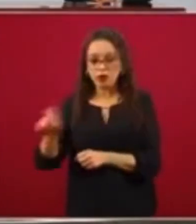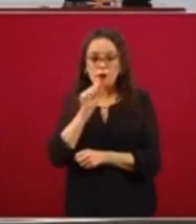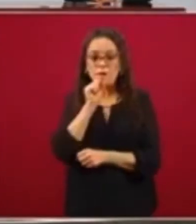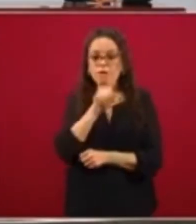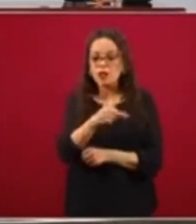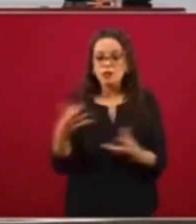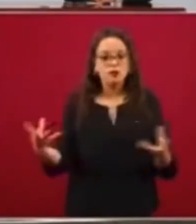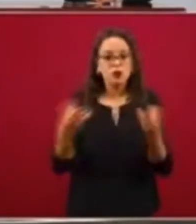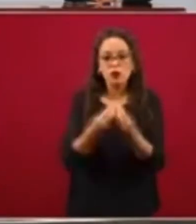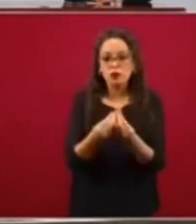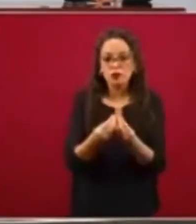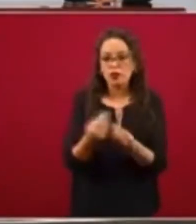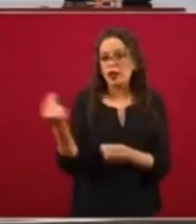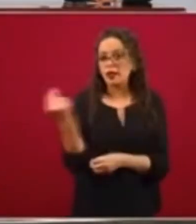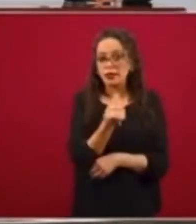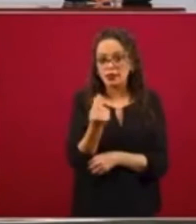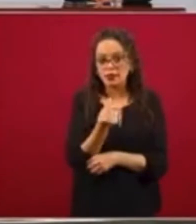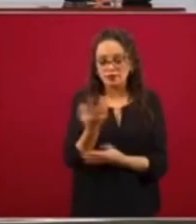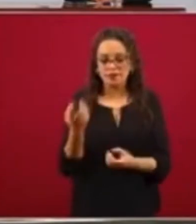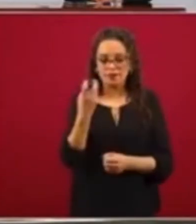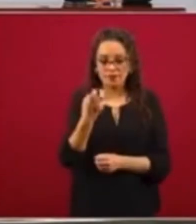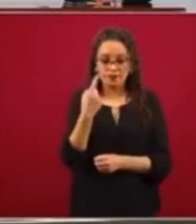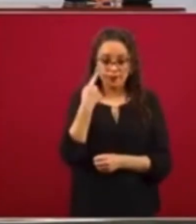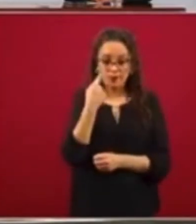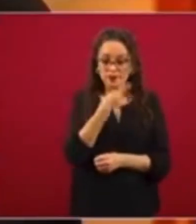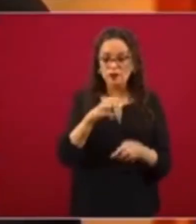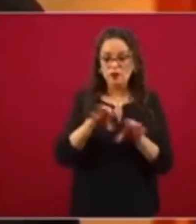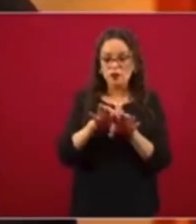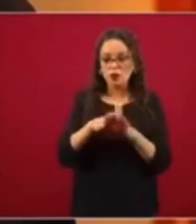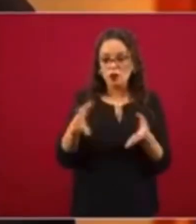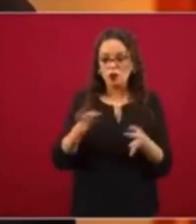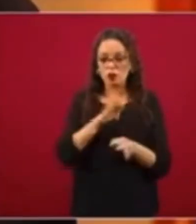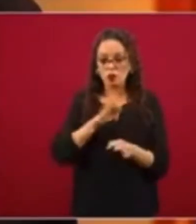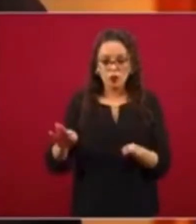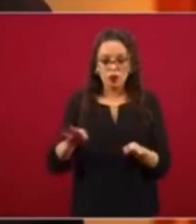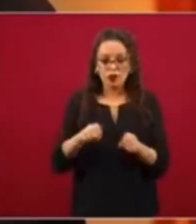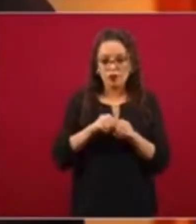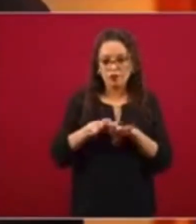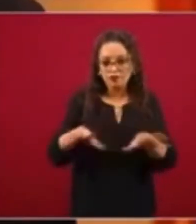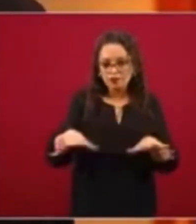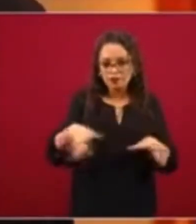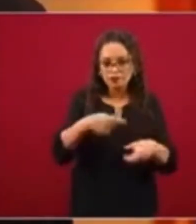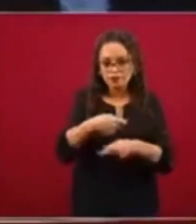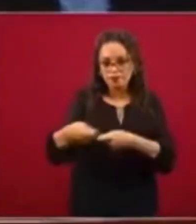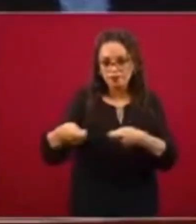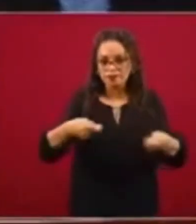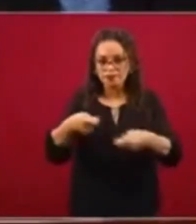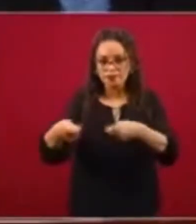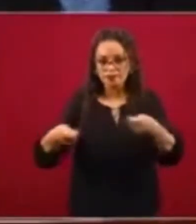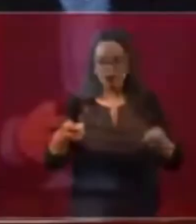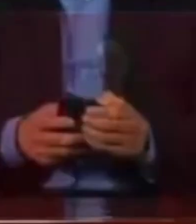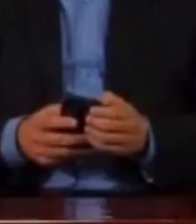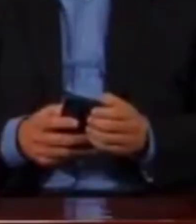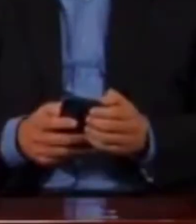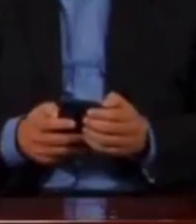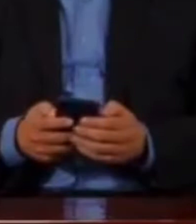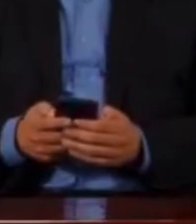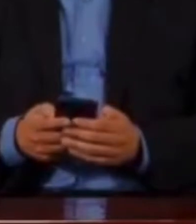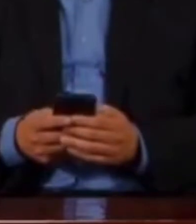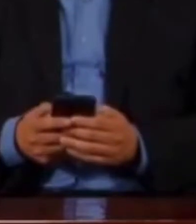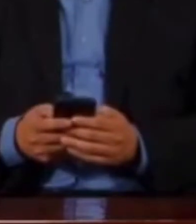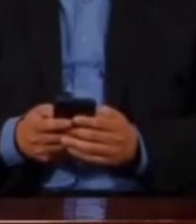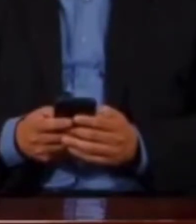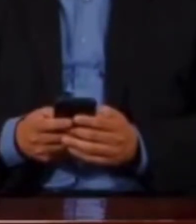Posteriormente, identificamos este patrón de distribución muy heterogénea, en donde cada componente de la epidemia a nivel